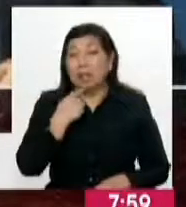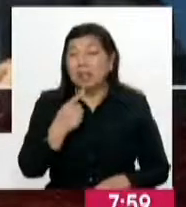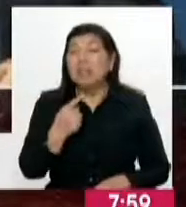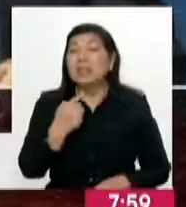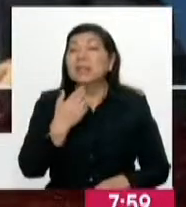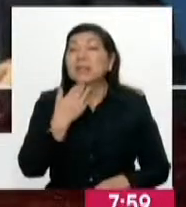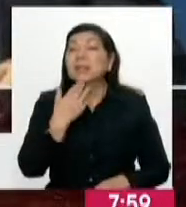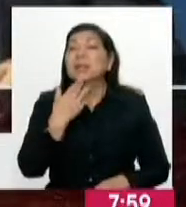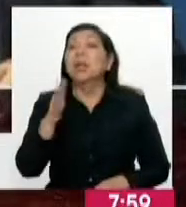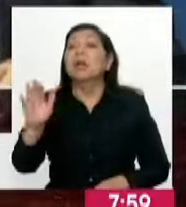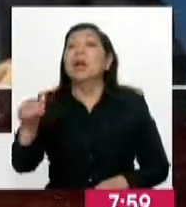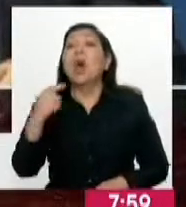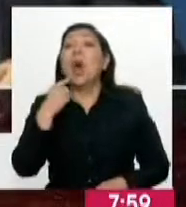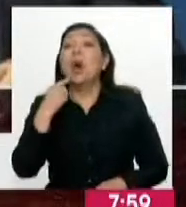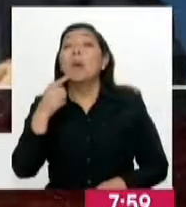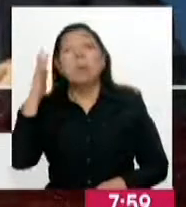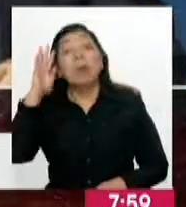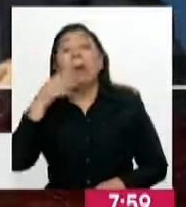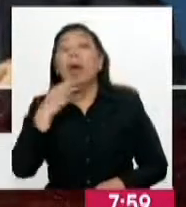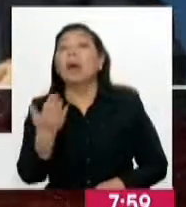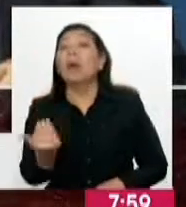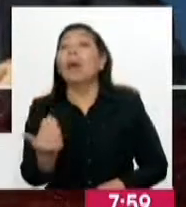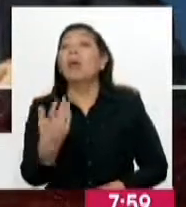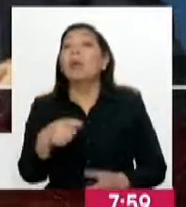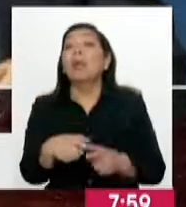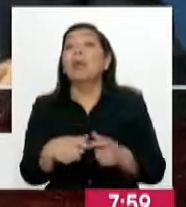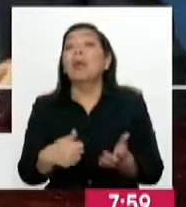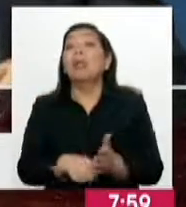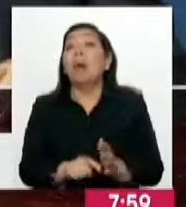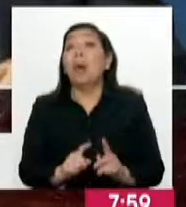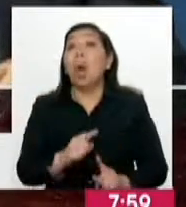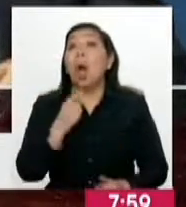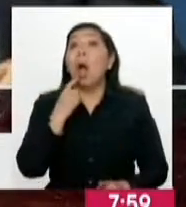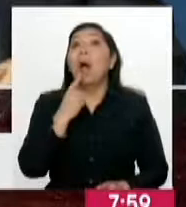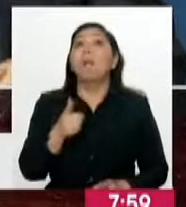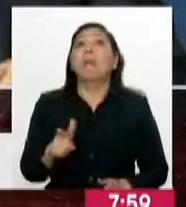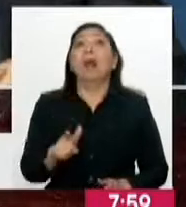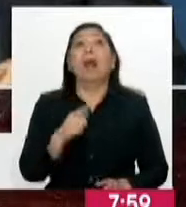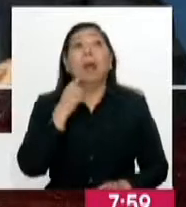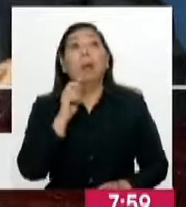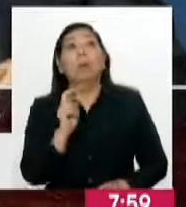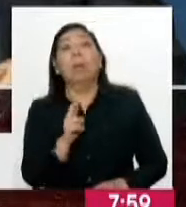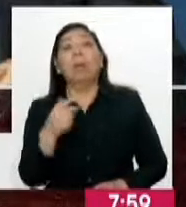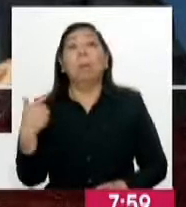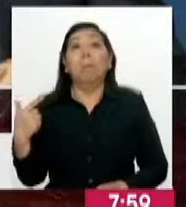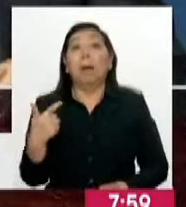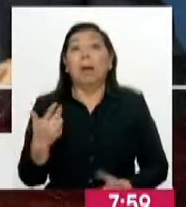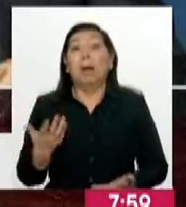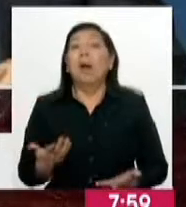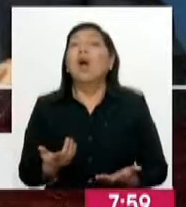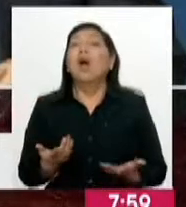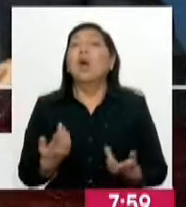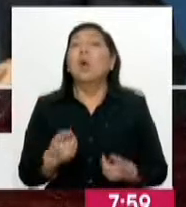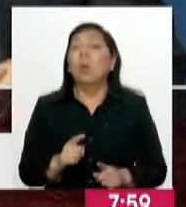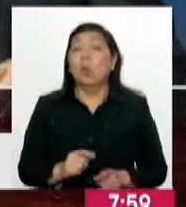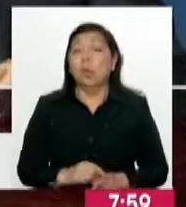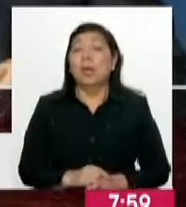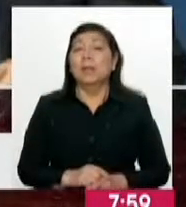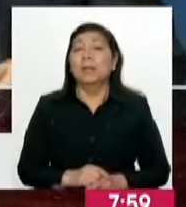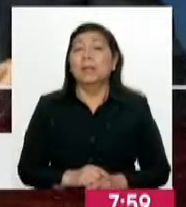identifíquense y recibe el disparo inmediato. En la primera reacción. En la primera reacción. ¿Cuándo ocurrió esto, Pedro?